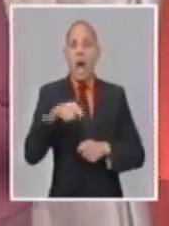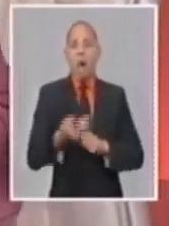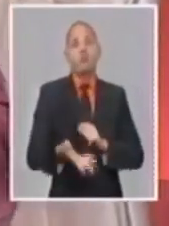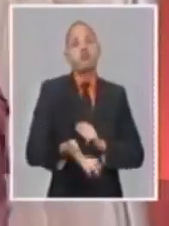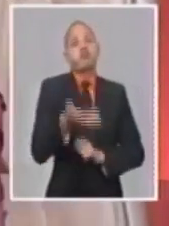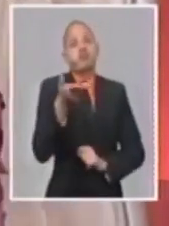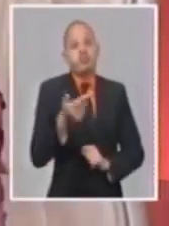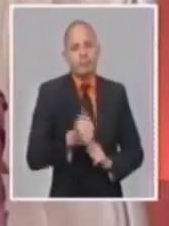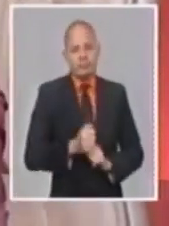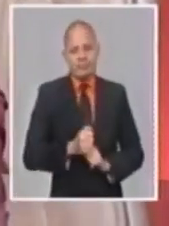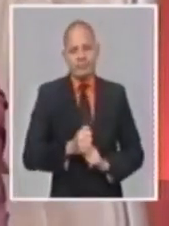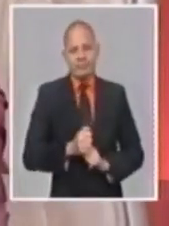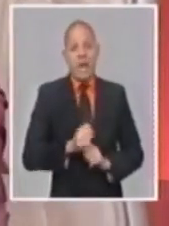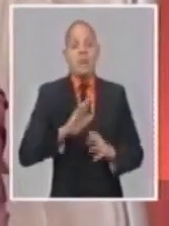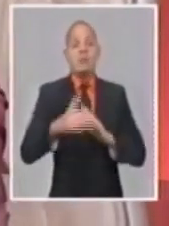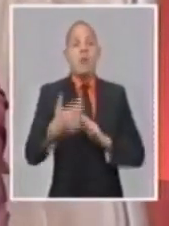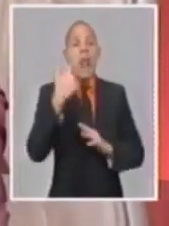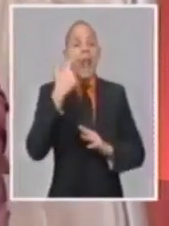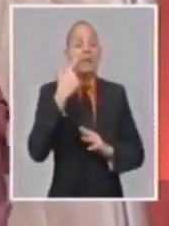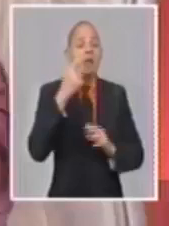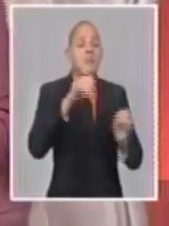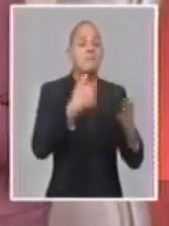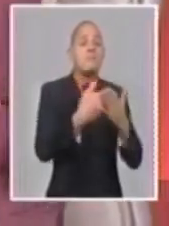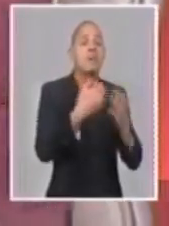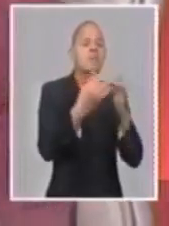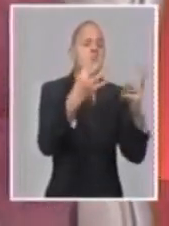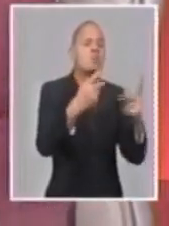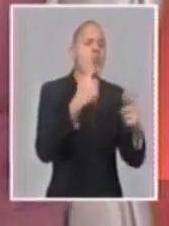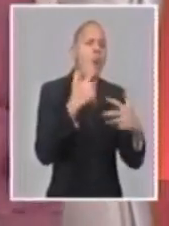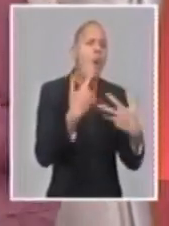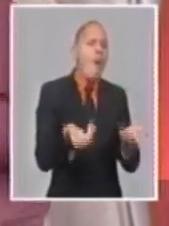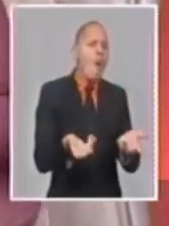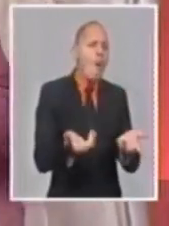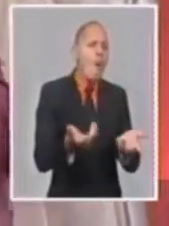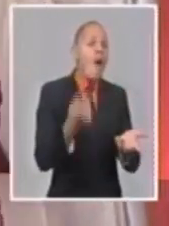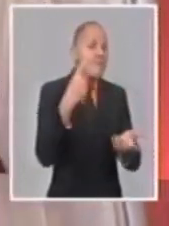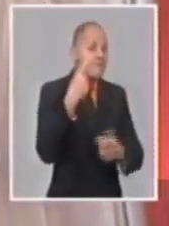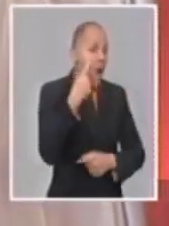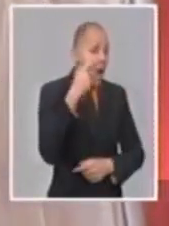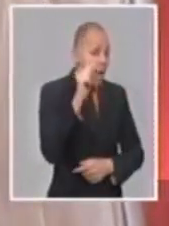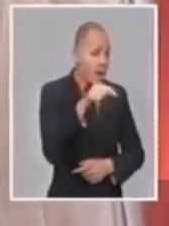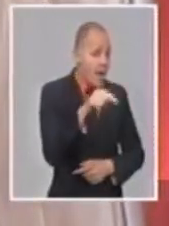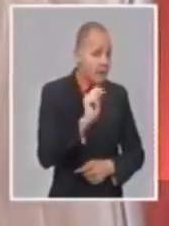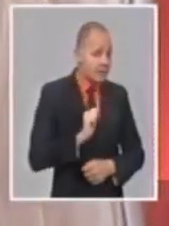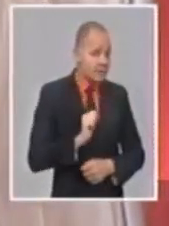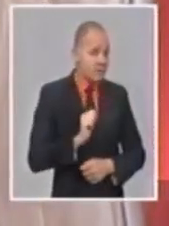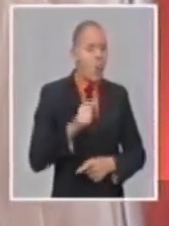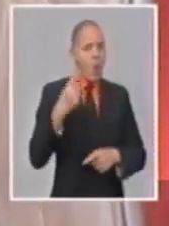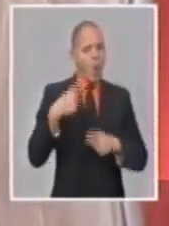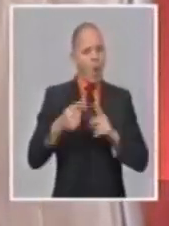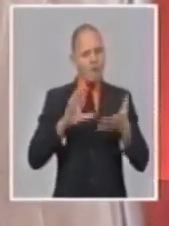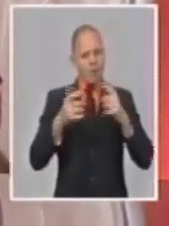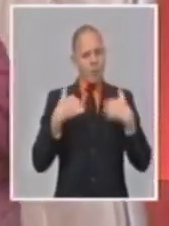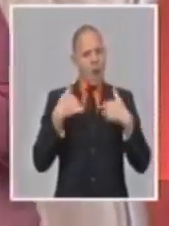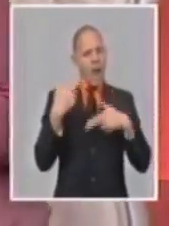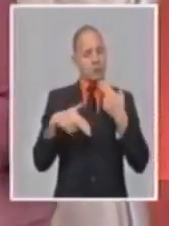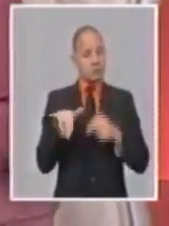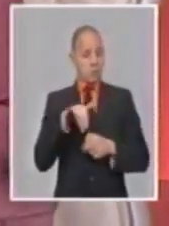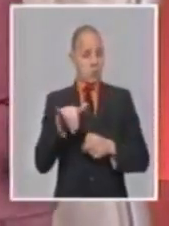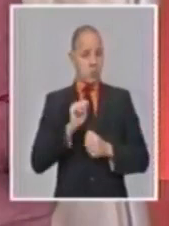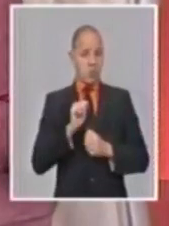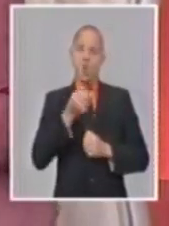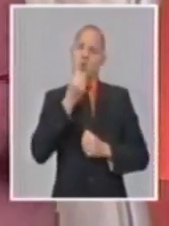tanto hay transformación en los resultados económicos de las empresas, pero entonces también tiene que haber transformaciones en cómo hacemos las cosas.